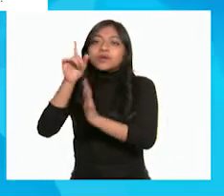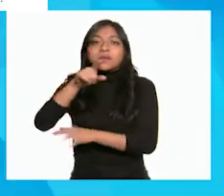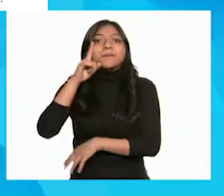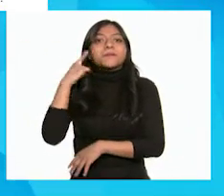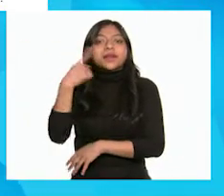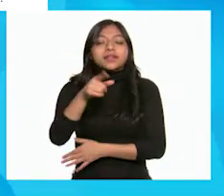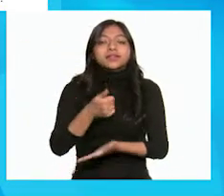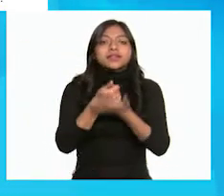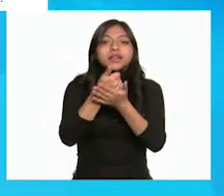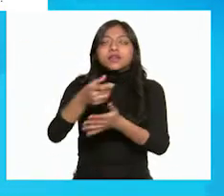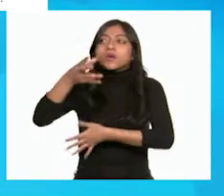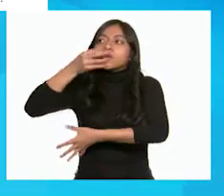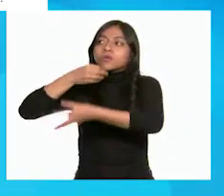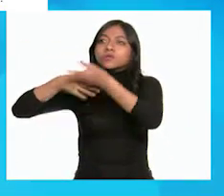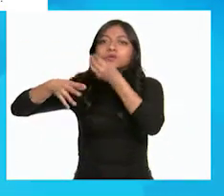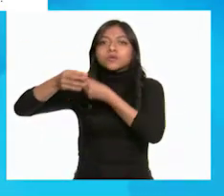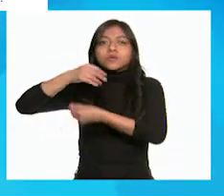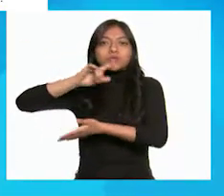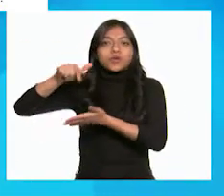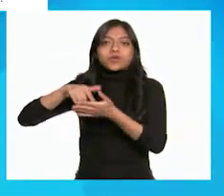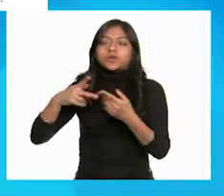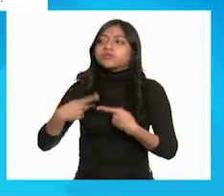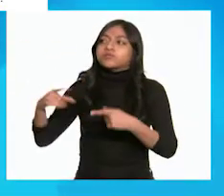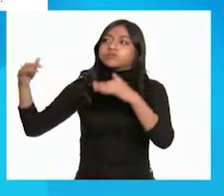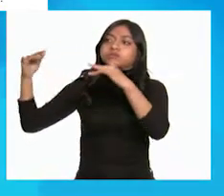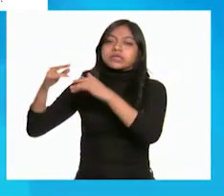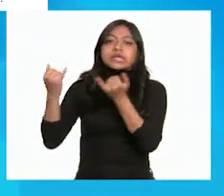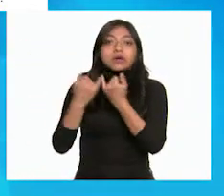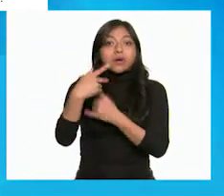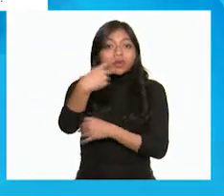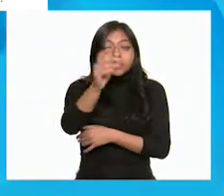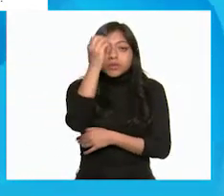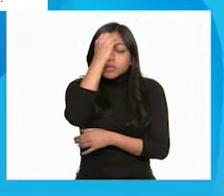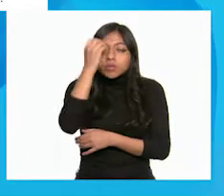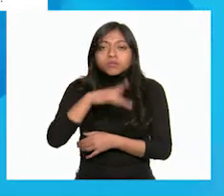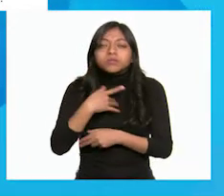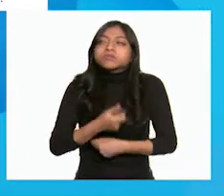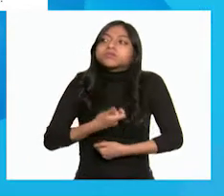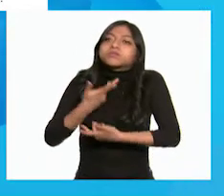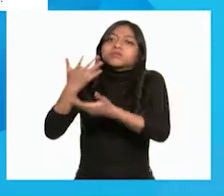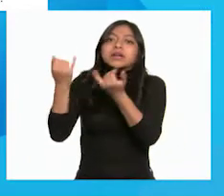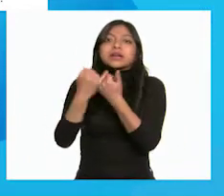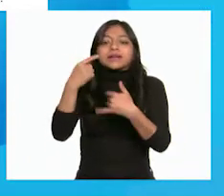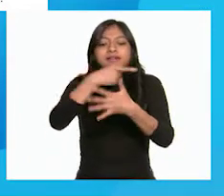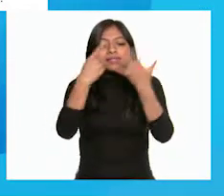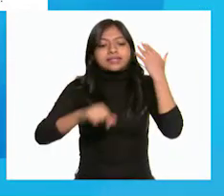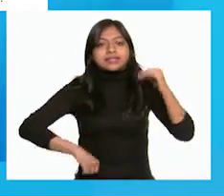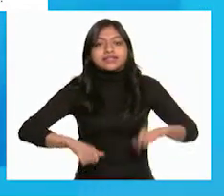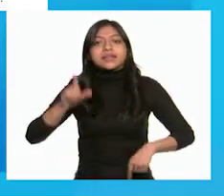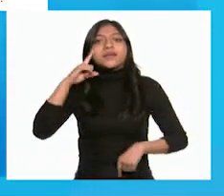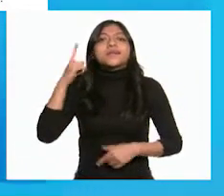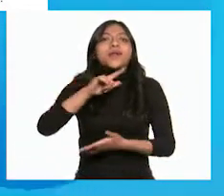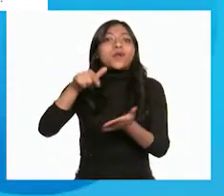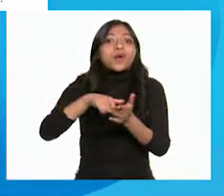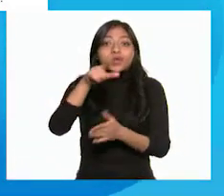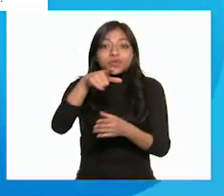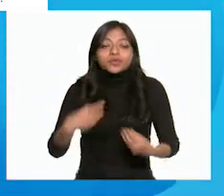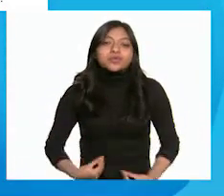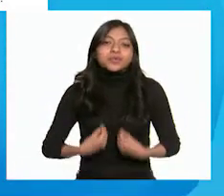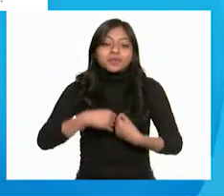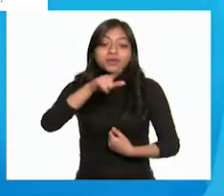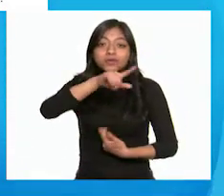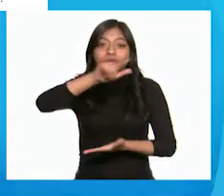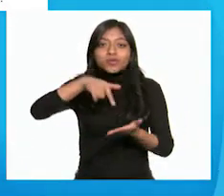reunirse y convivir en los espacios comunes así como expresar sus opiniones y realizar actividades que beneficien en su entorno. Hay